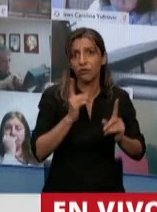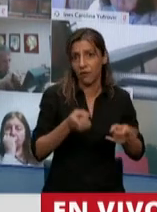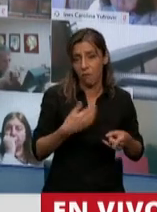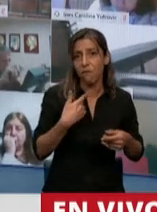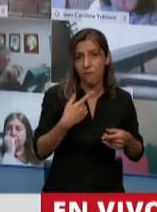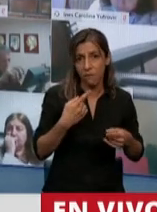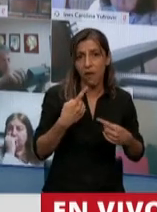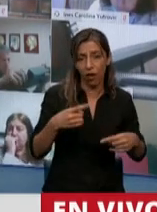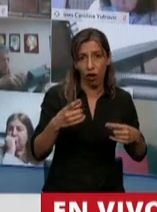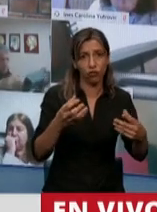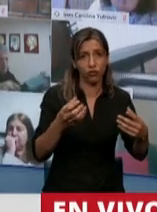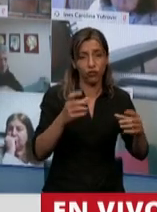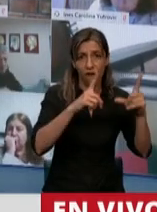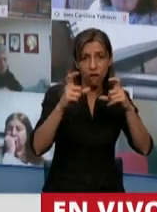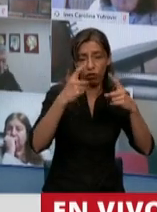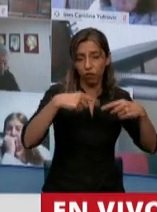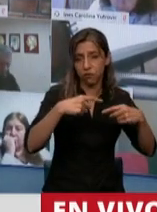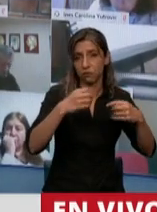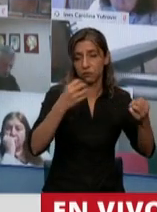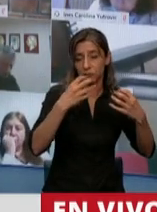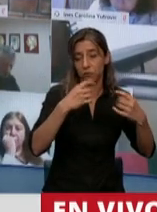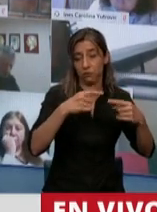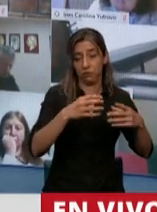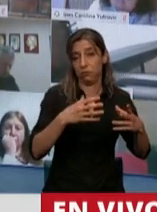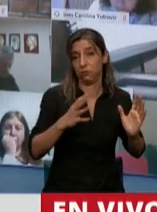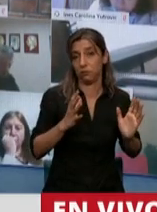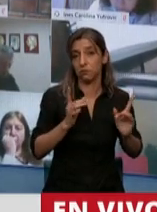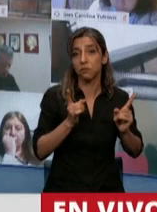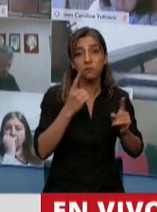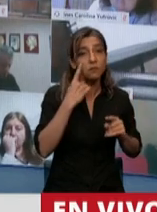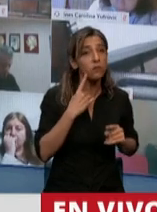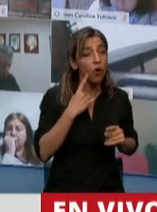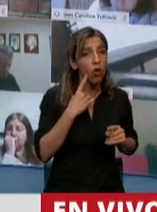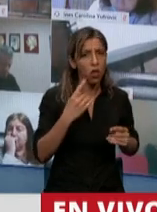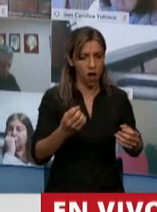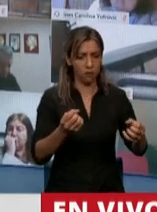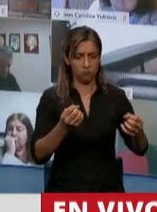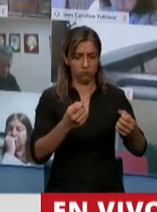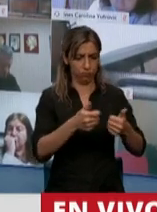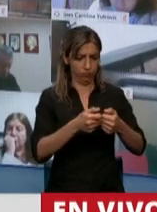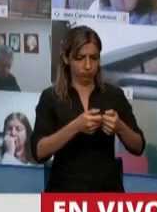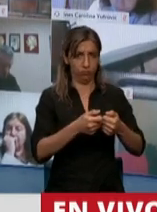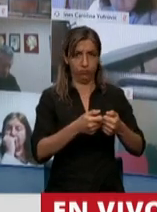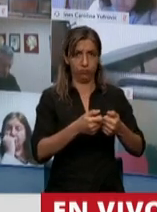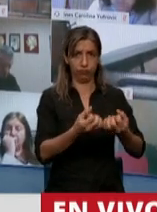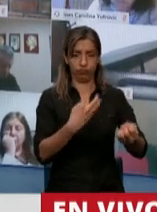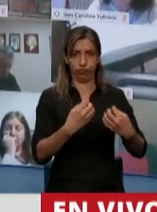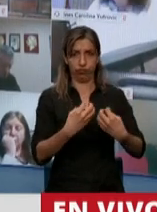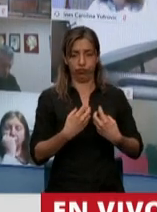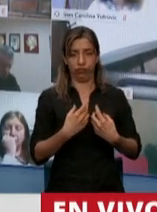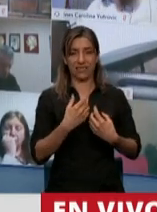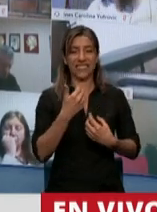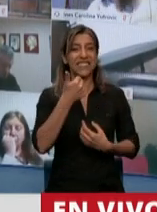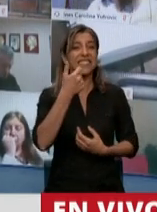hemos recibido también ese mismo día 6.000 mensajes de promedio en